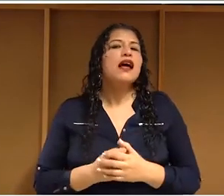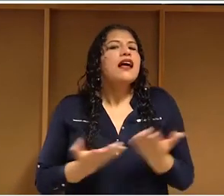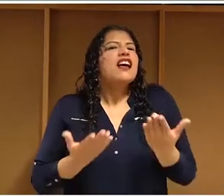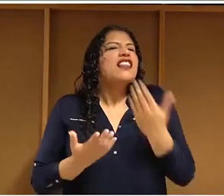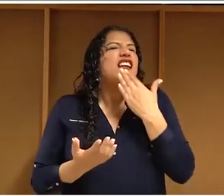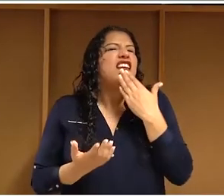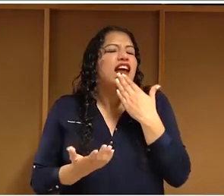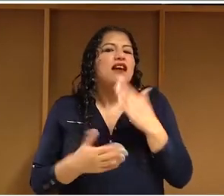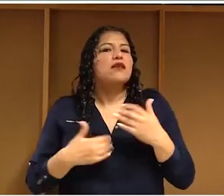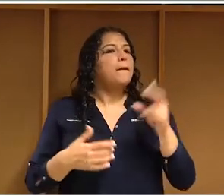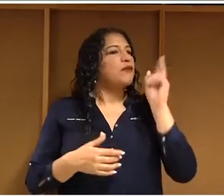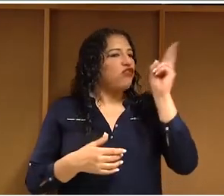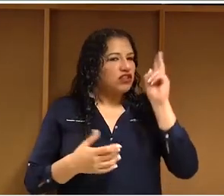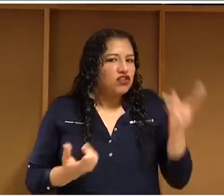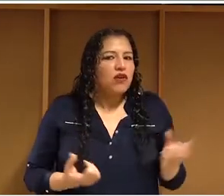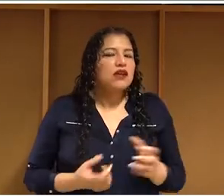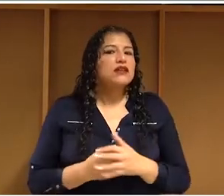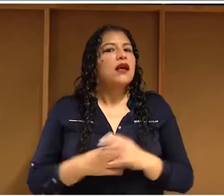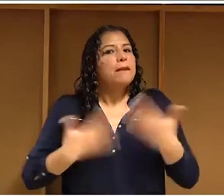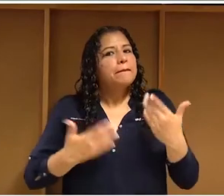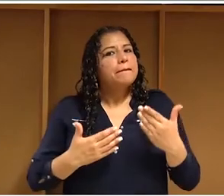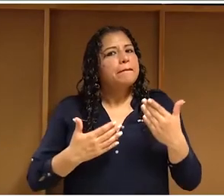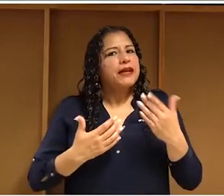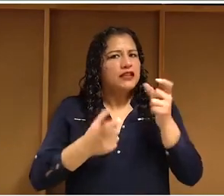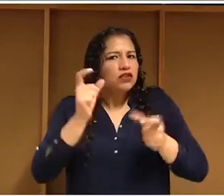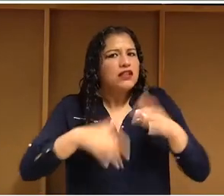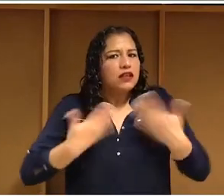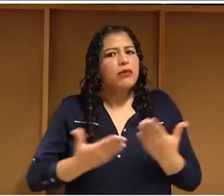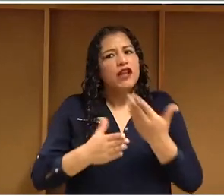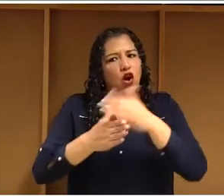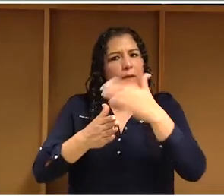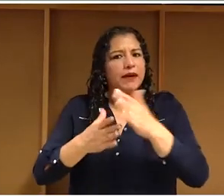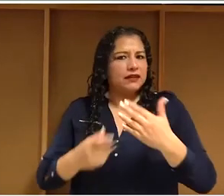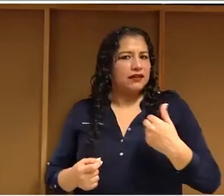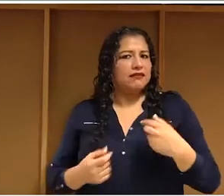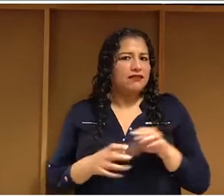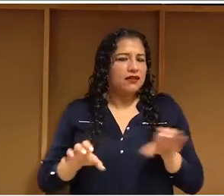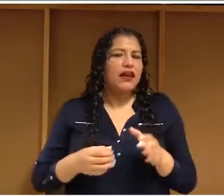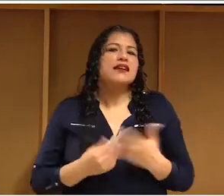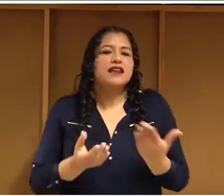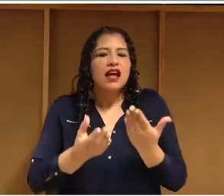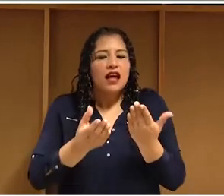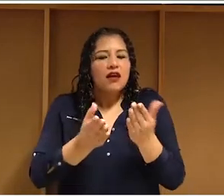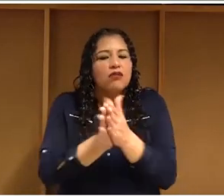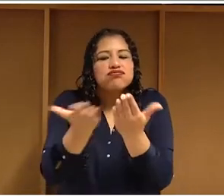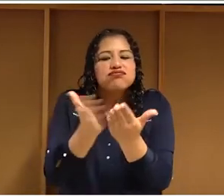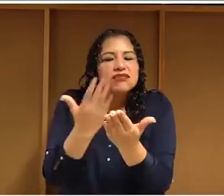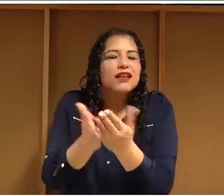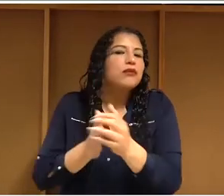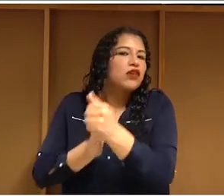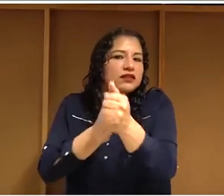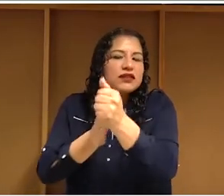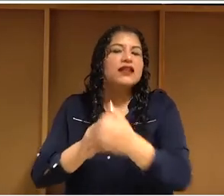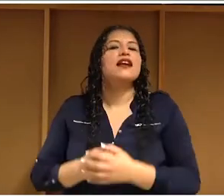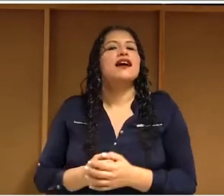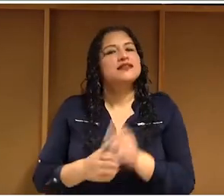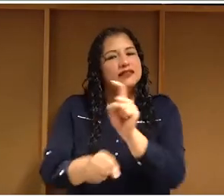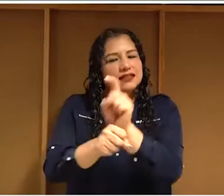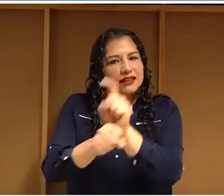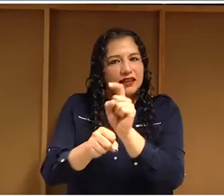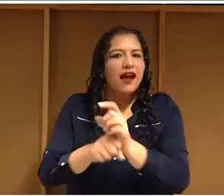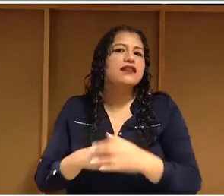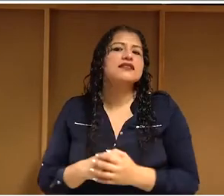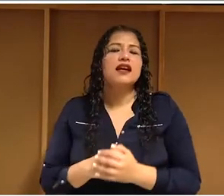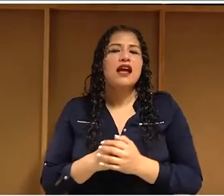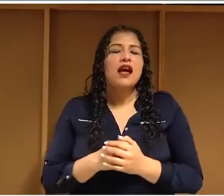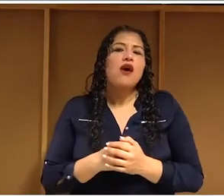constantemente probablemente quienes nos ven generan guías educativas generan bases de datos de